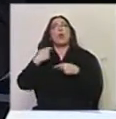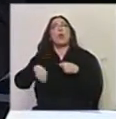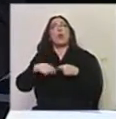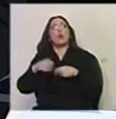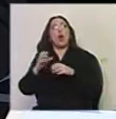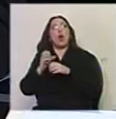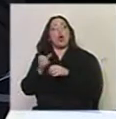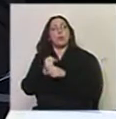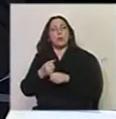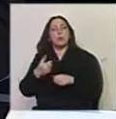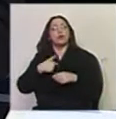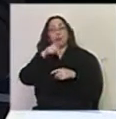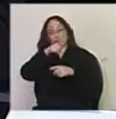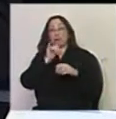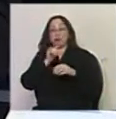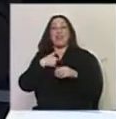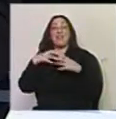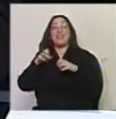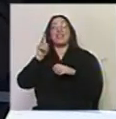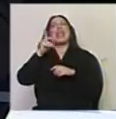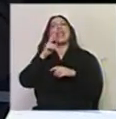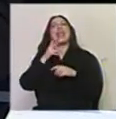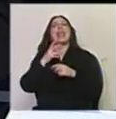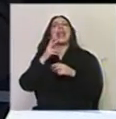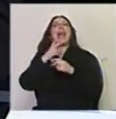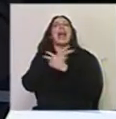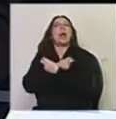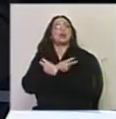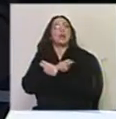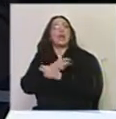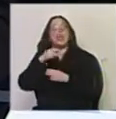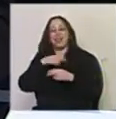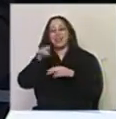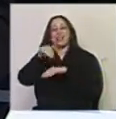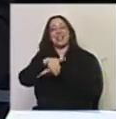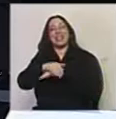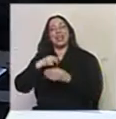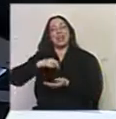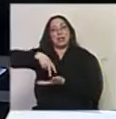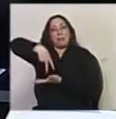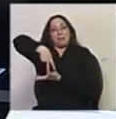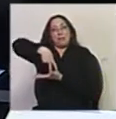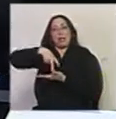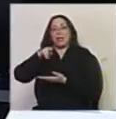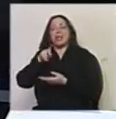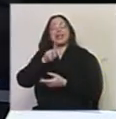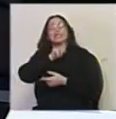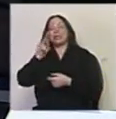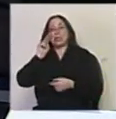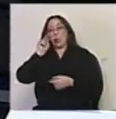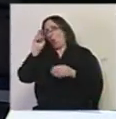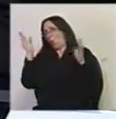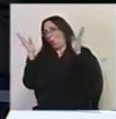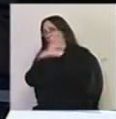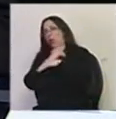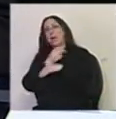lado. Yo viví en Viena, como tú decías, por ejemplo, y me iba a la ópera estatal de Viena a escuchar de pie, casi sin visibilidad, por